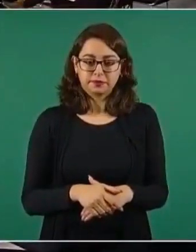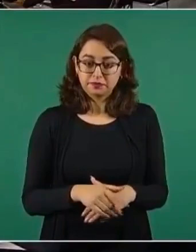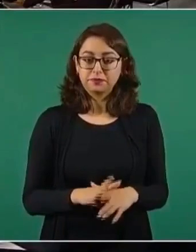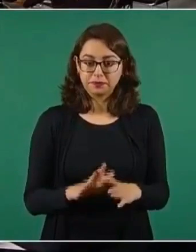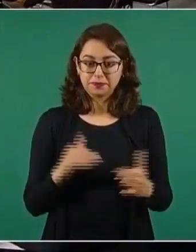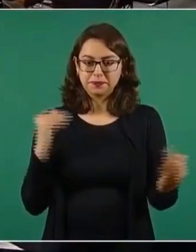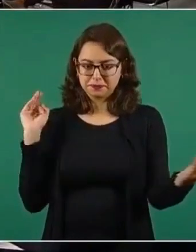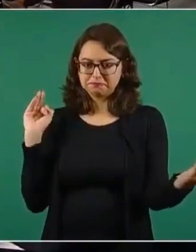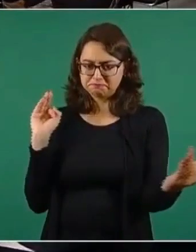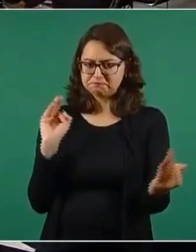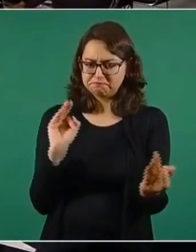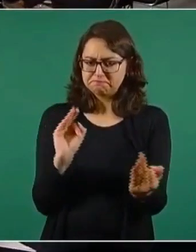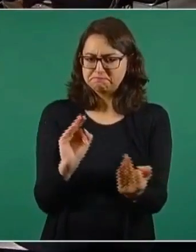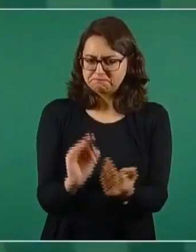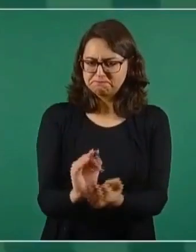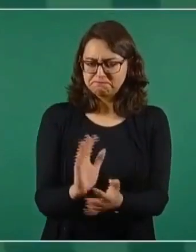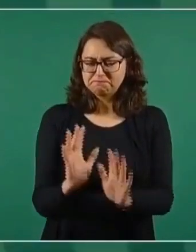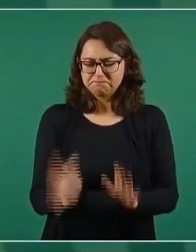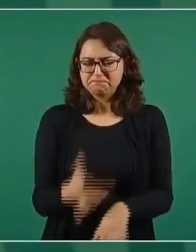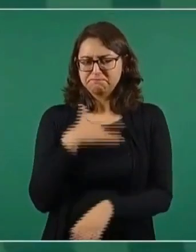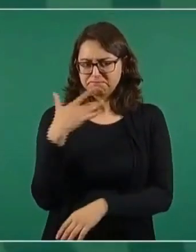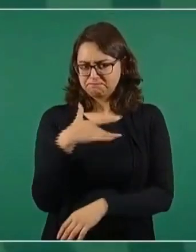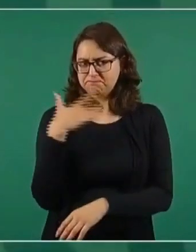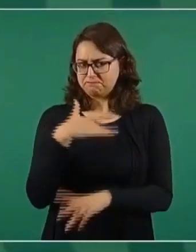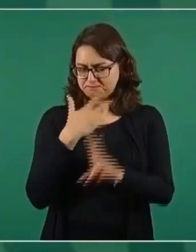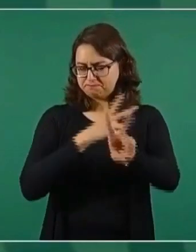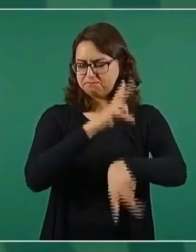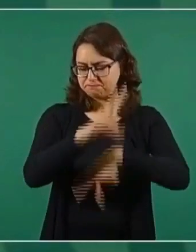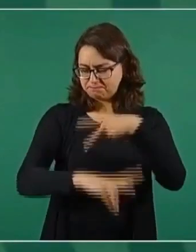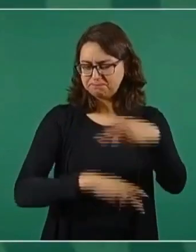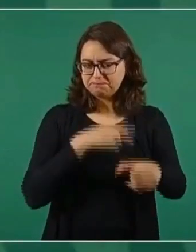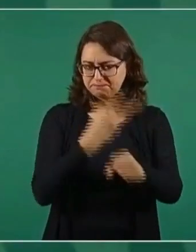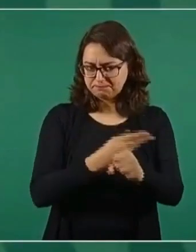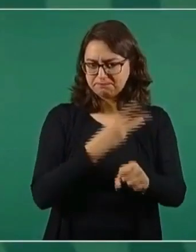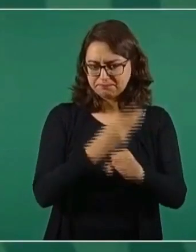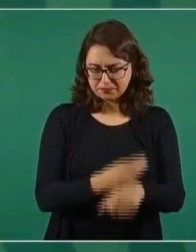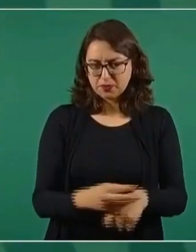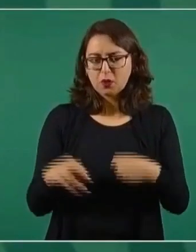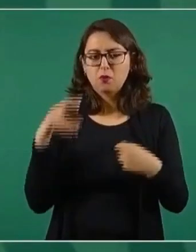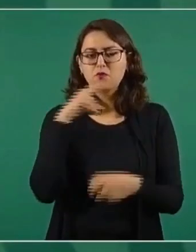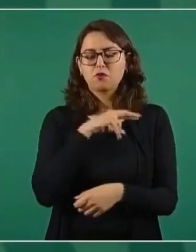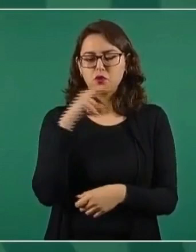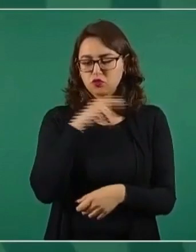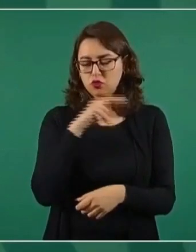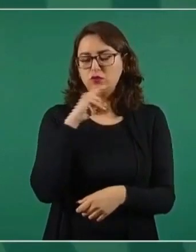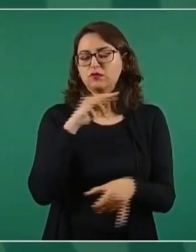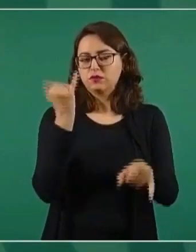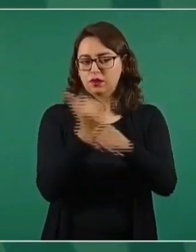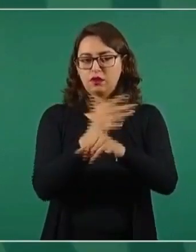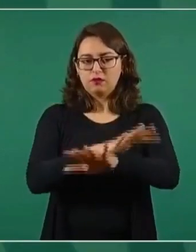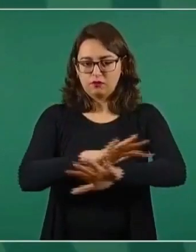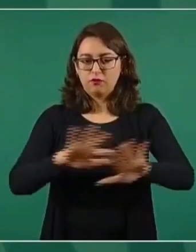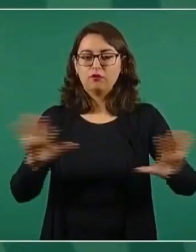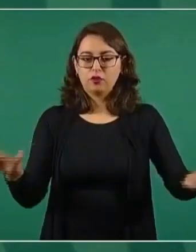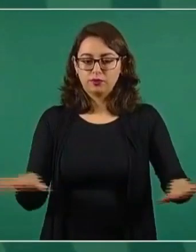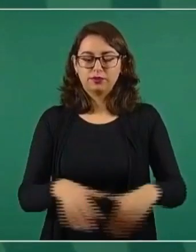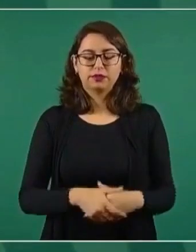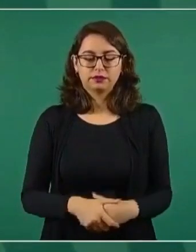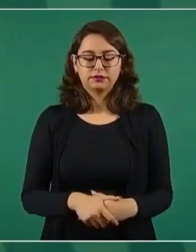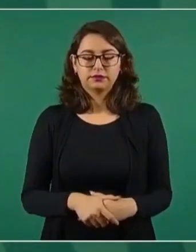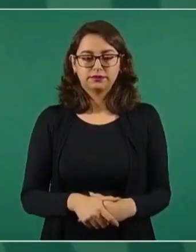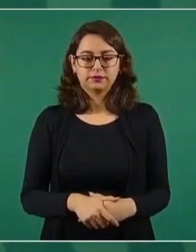poco tiempo vamos a informar para que